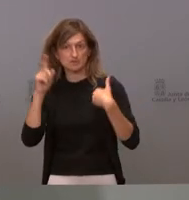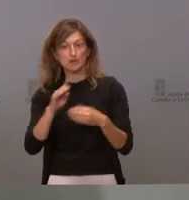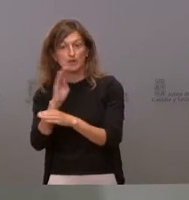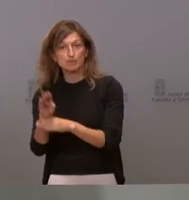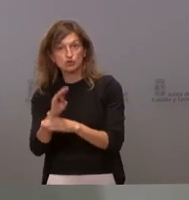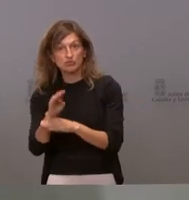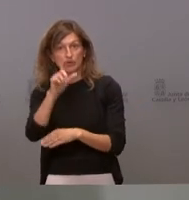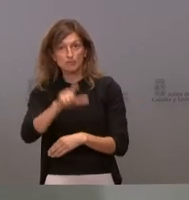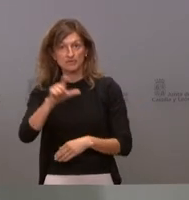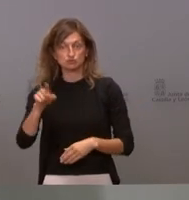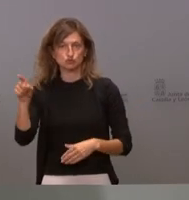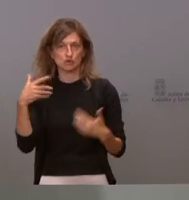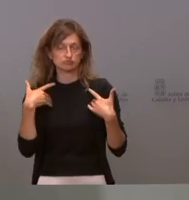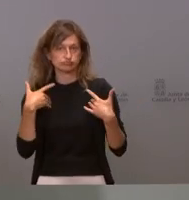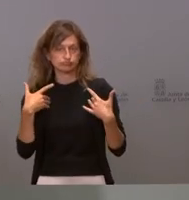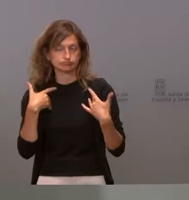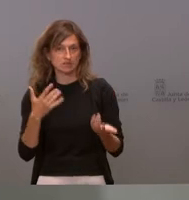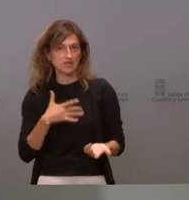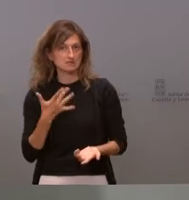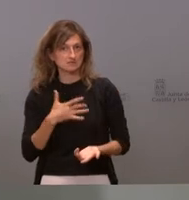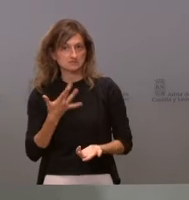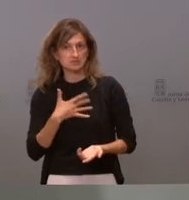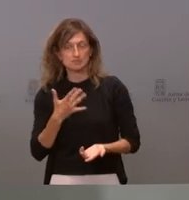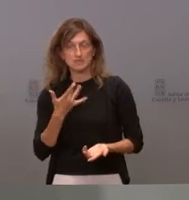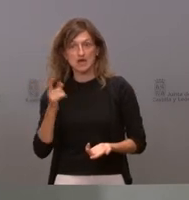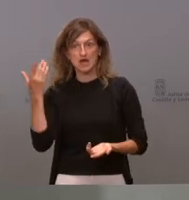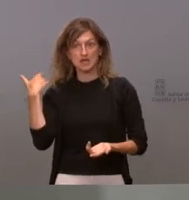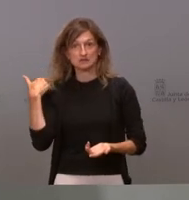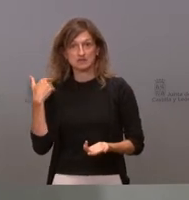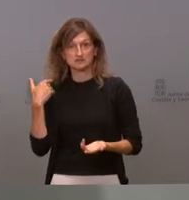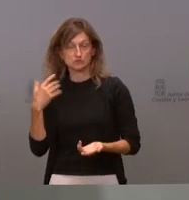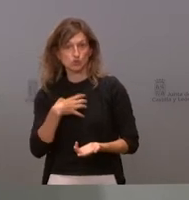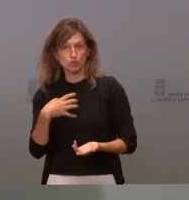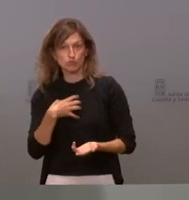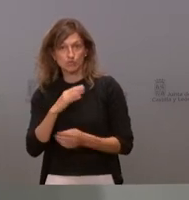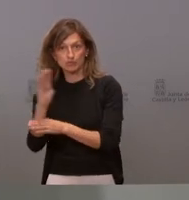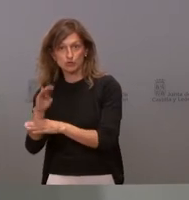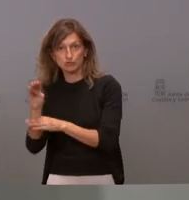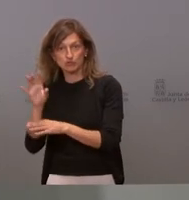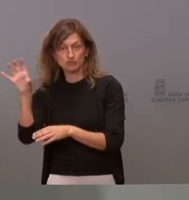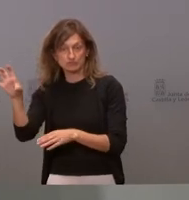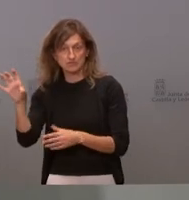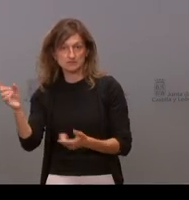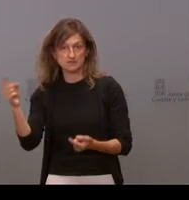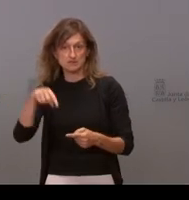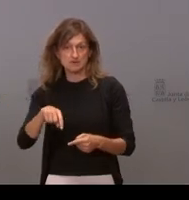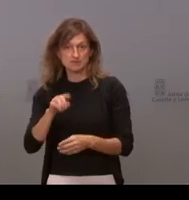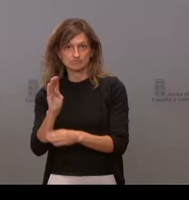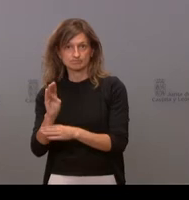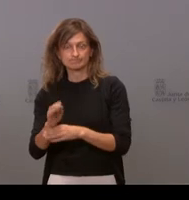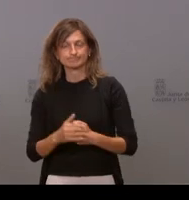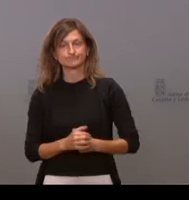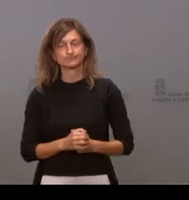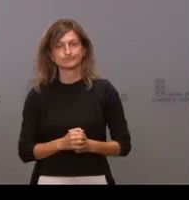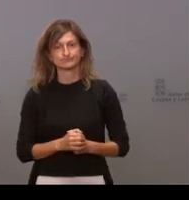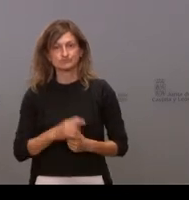a aquellos a quienes desgraciadamente no pudimos no supimos dar protección en el territorio nos ha comentado